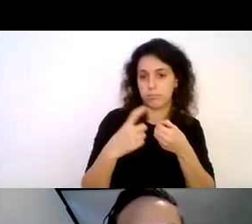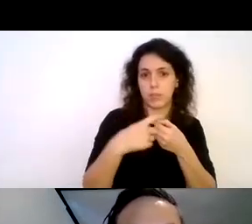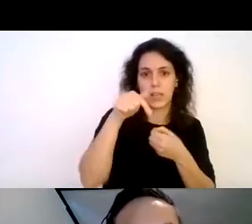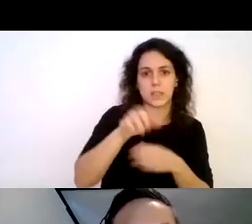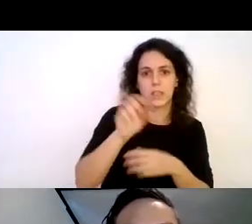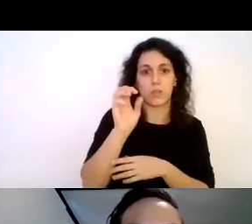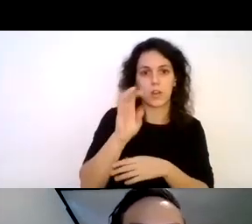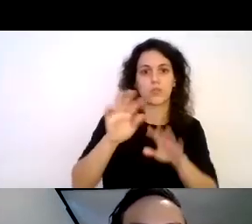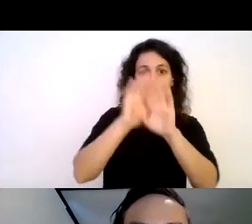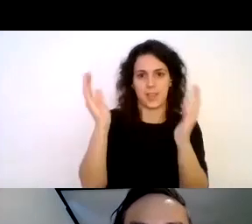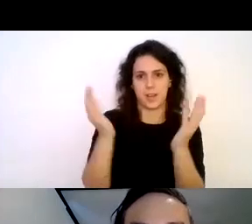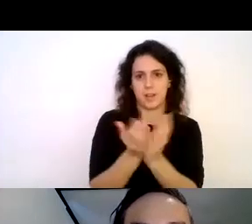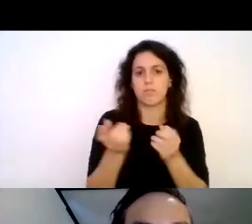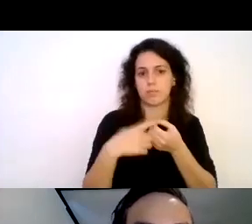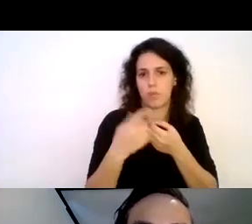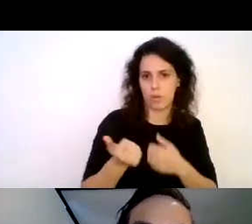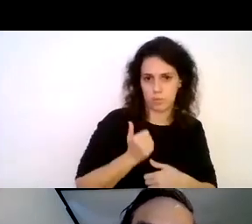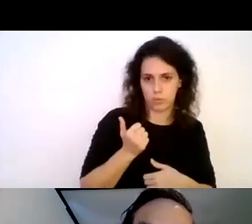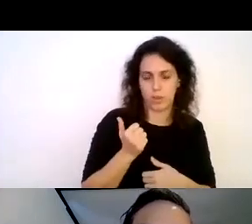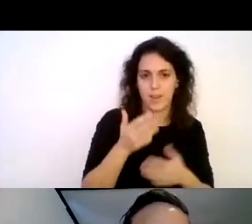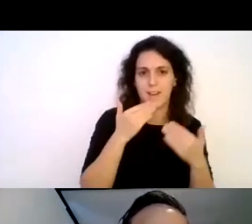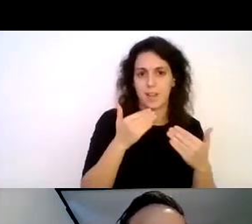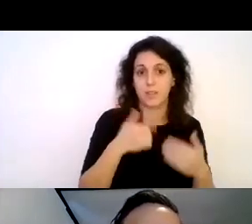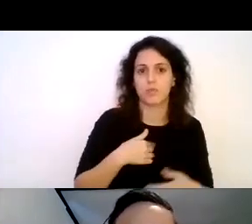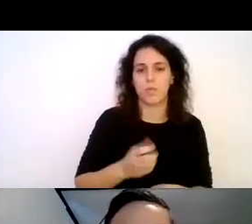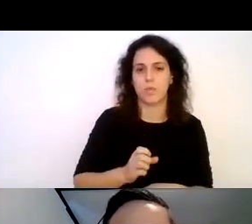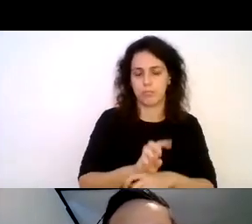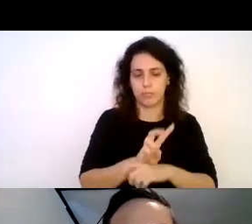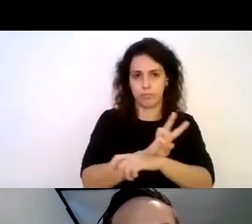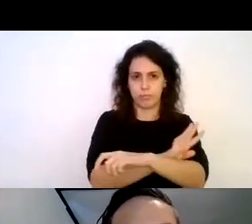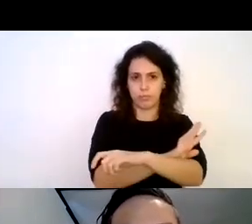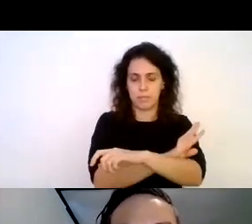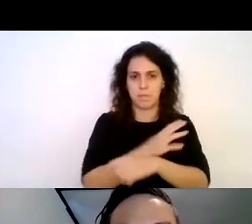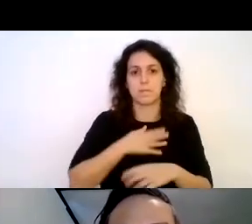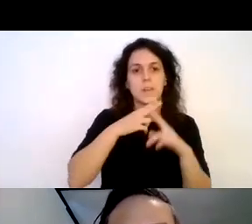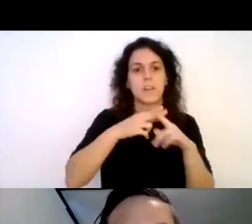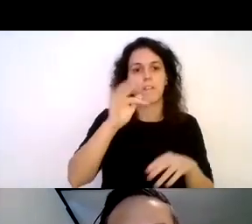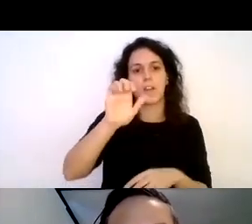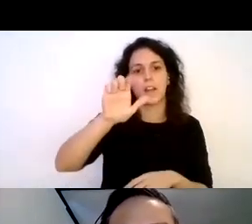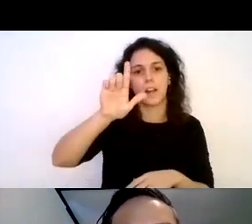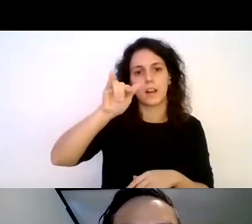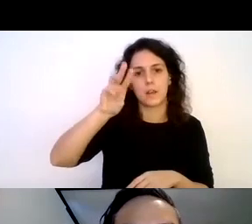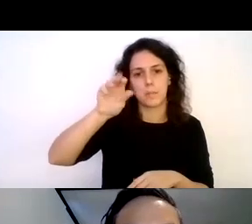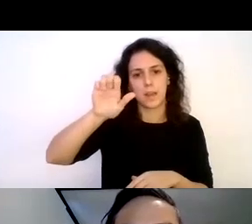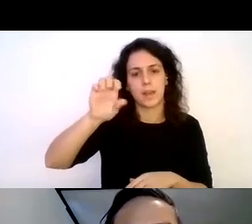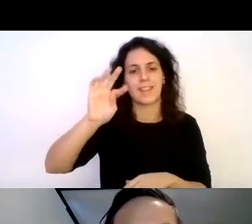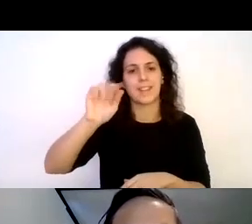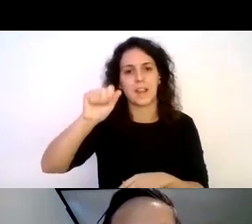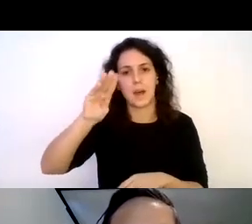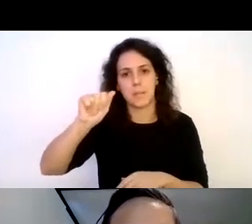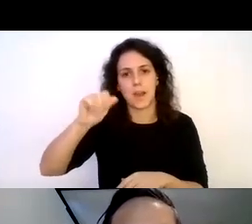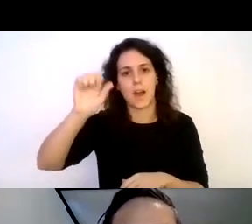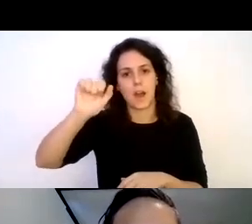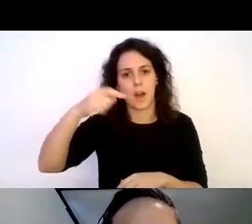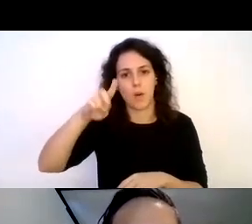Internacional y la verdad es que estoy súper emocionado. Bueno, mi nombre es Felipe Tapia Agüero. Tengo 24